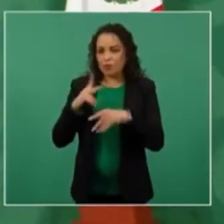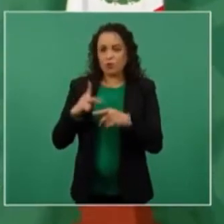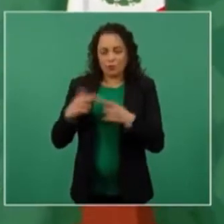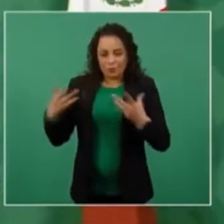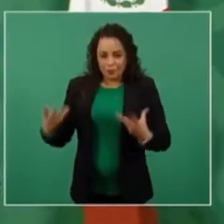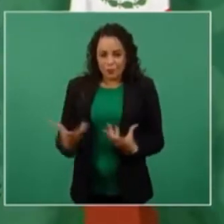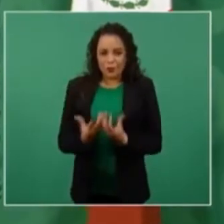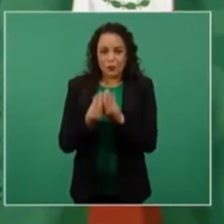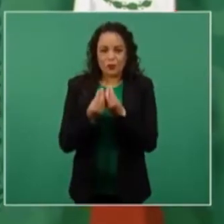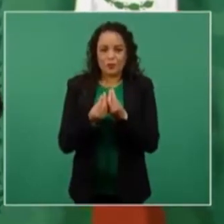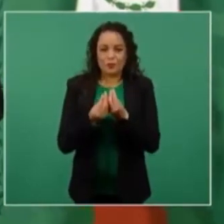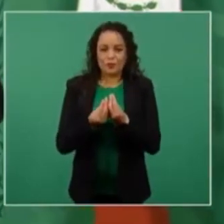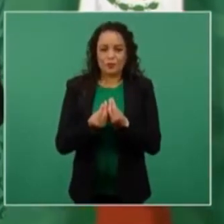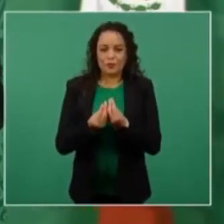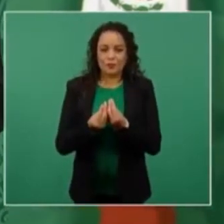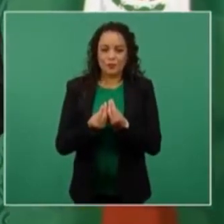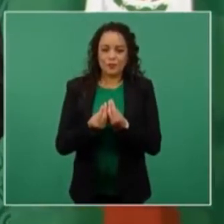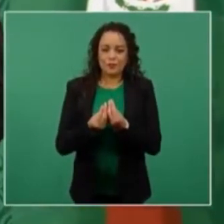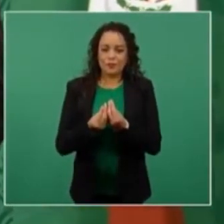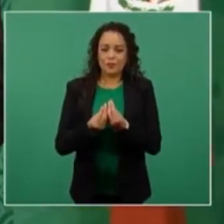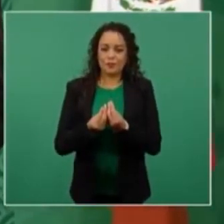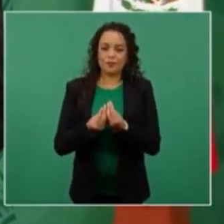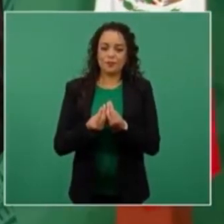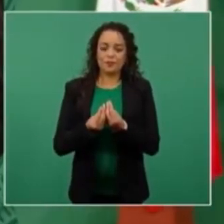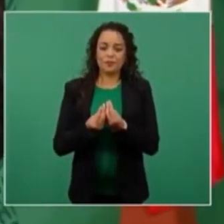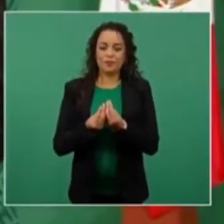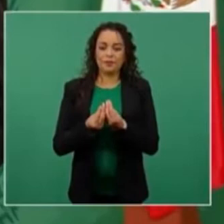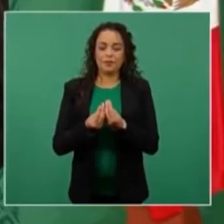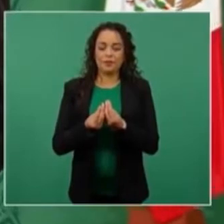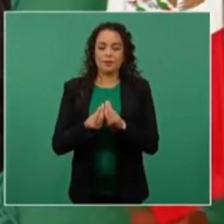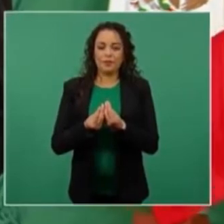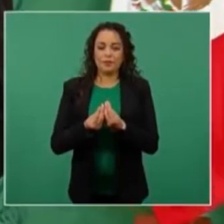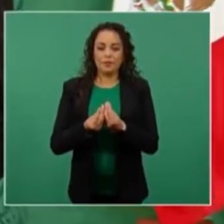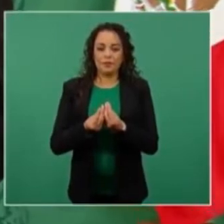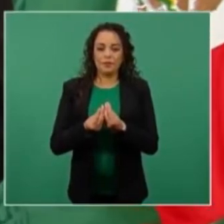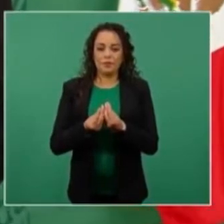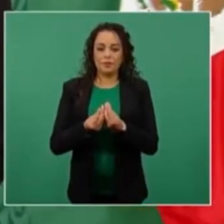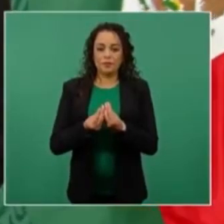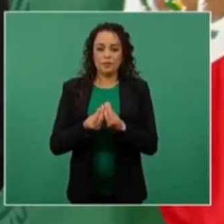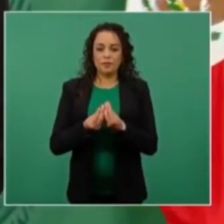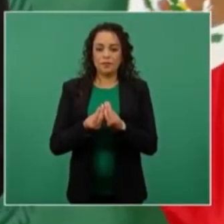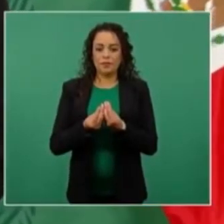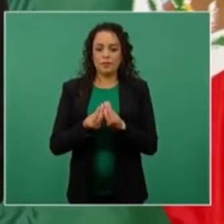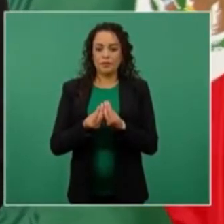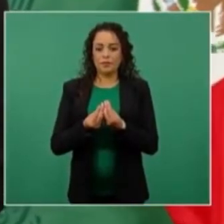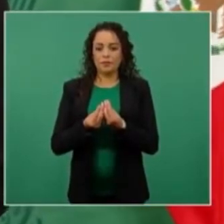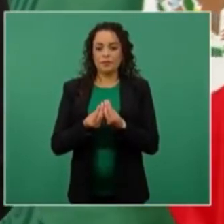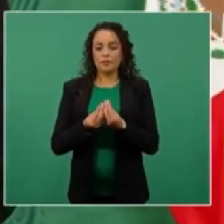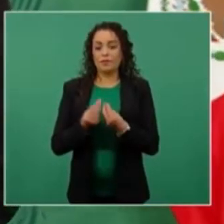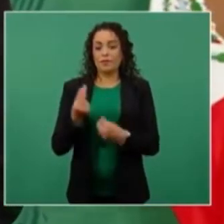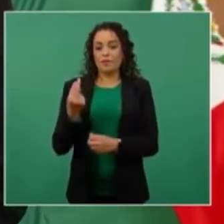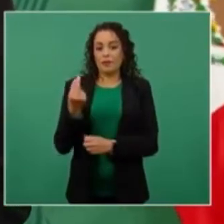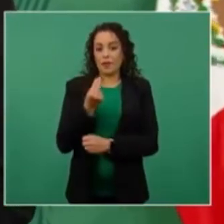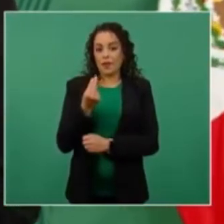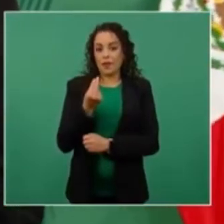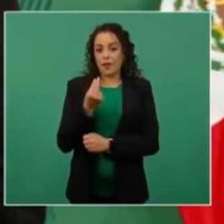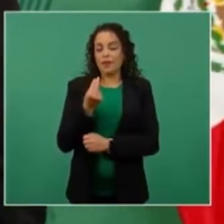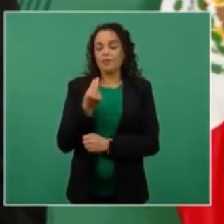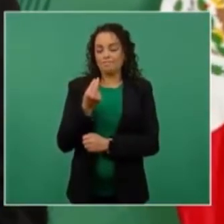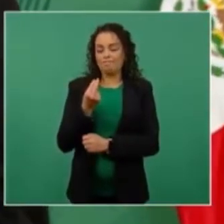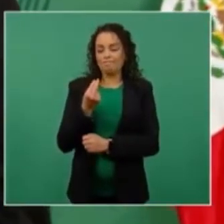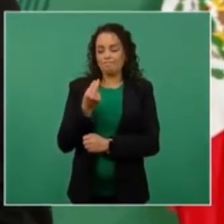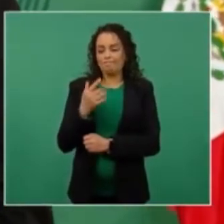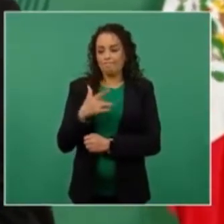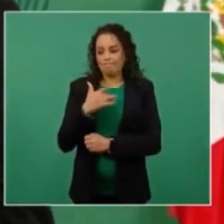Hay que saber perdonar o